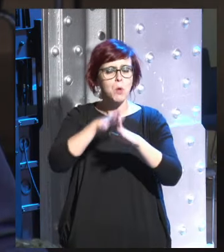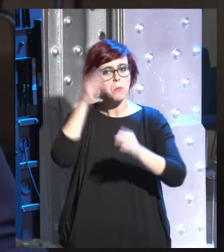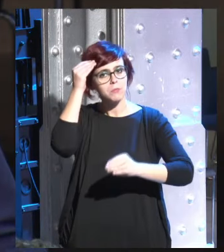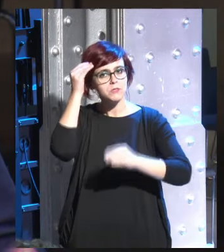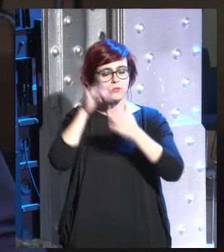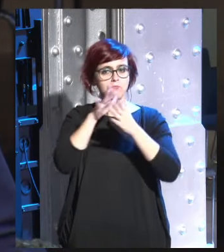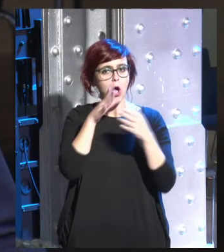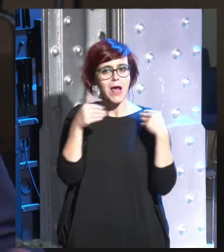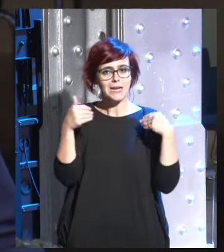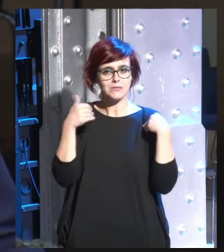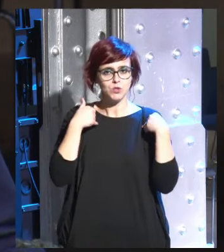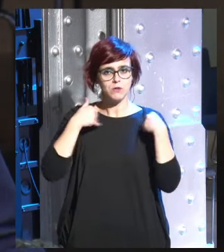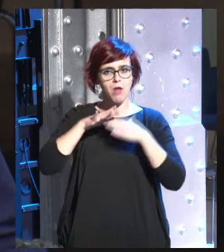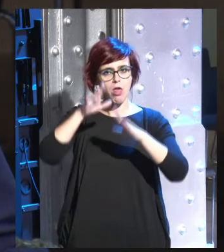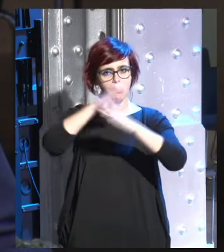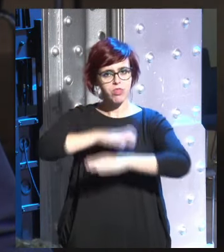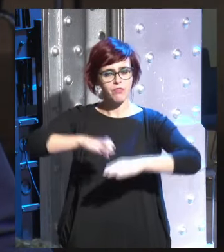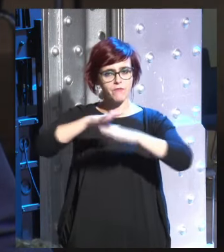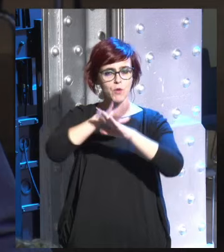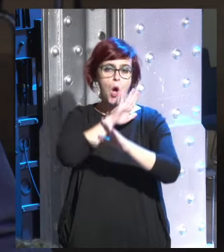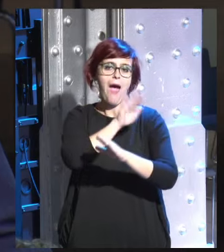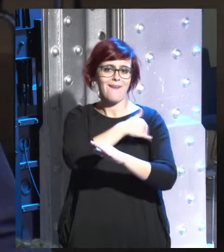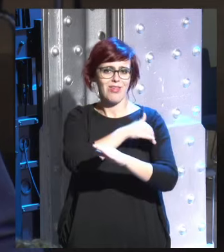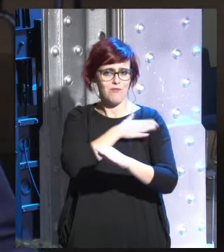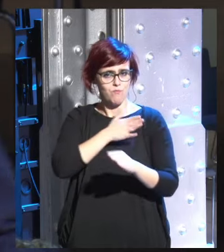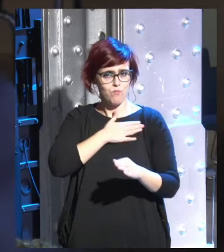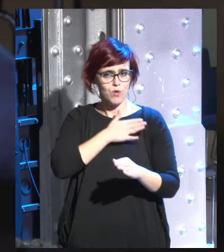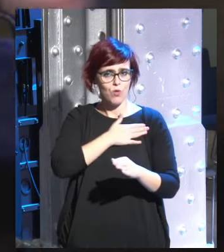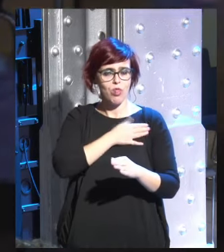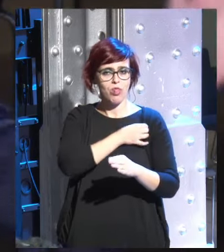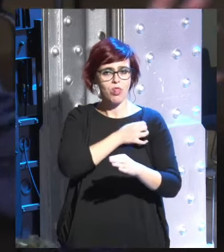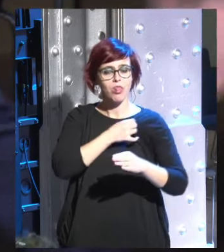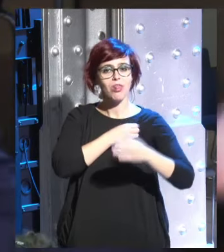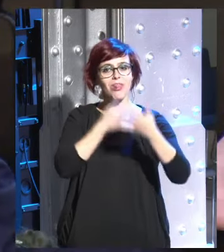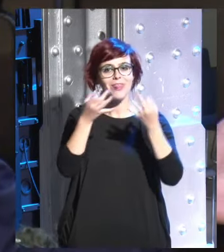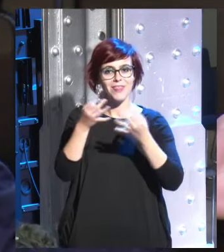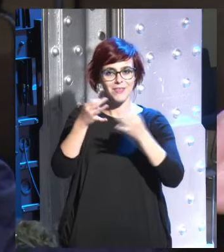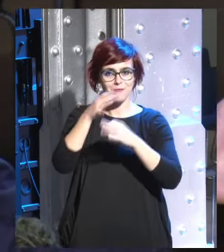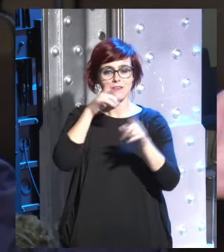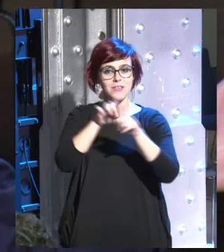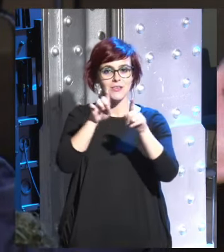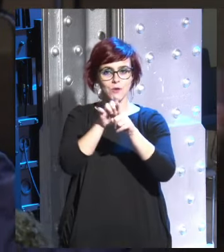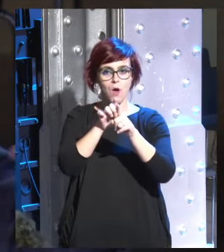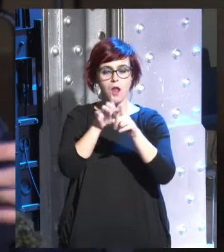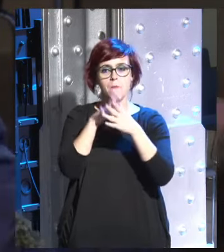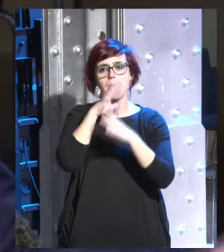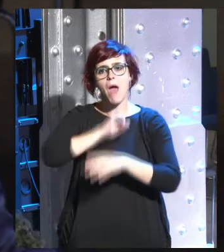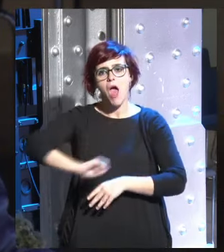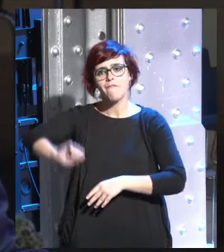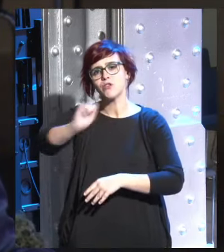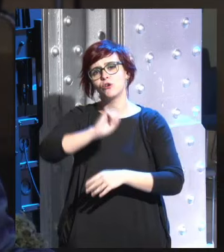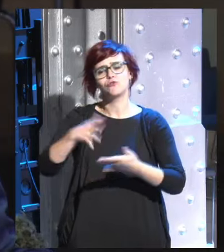parte de la responsabilidad de los científicos de los académicos si solamente dijésemos ah, todo va a ser maravilloso